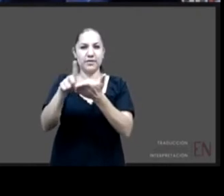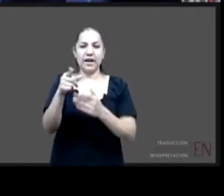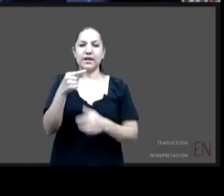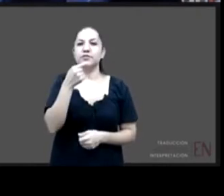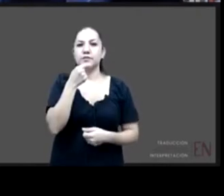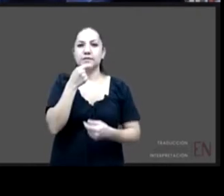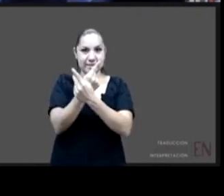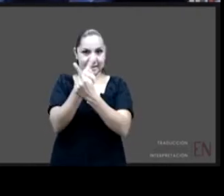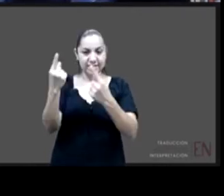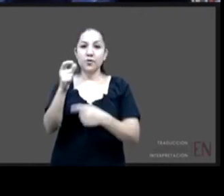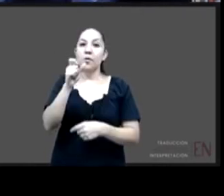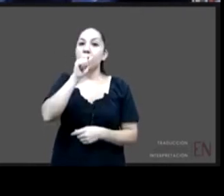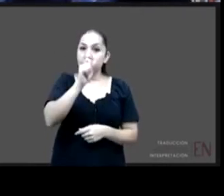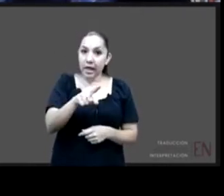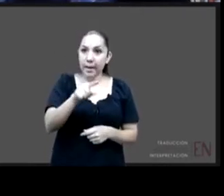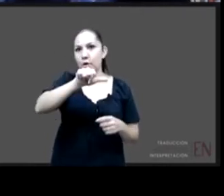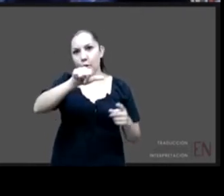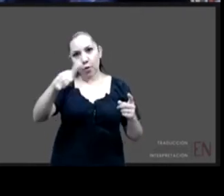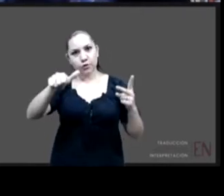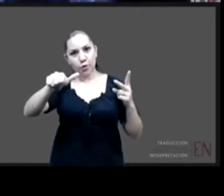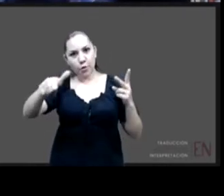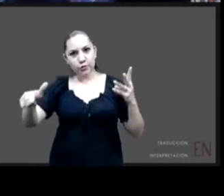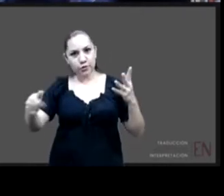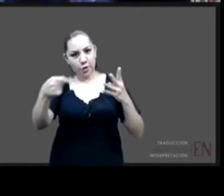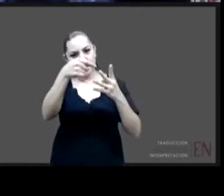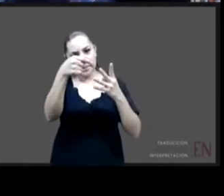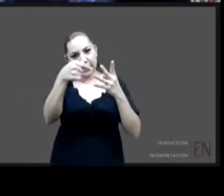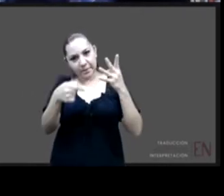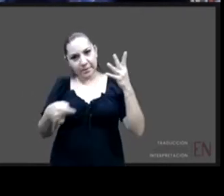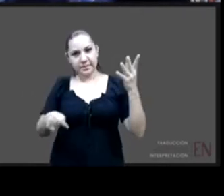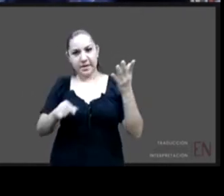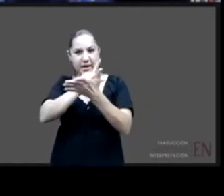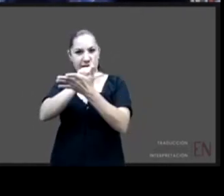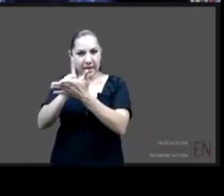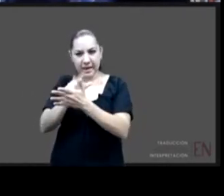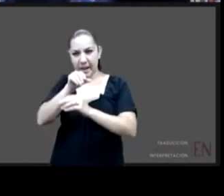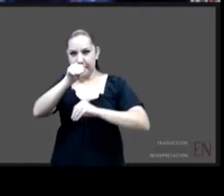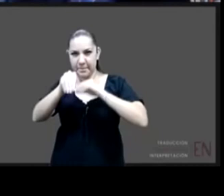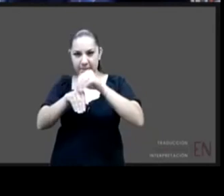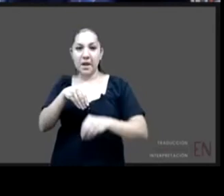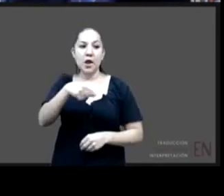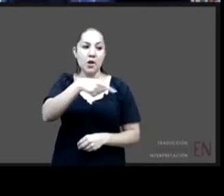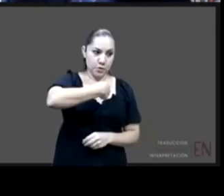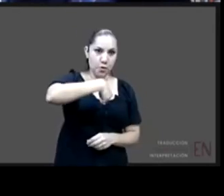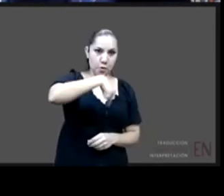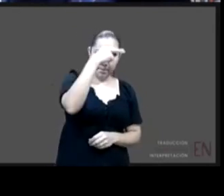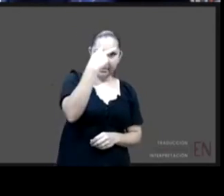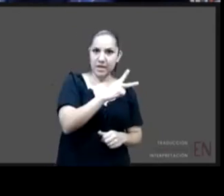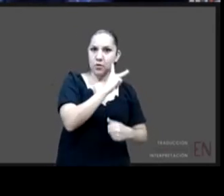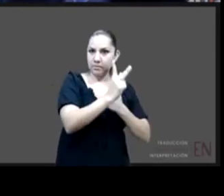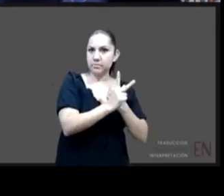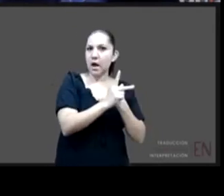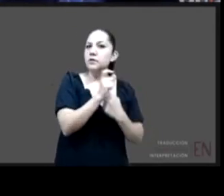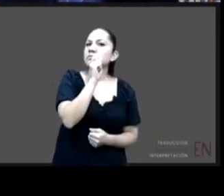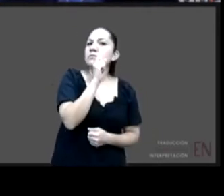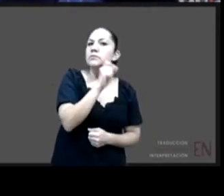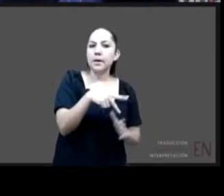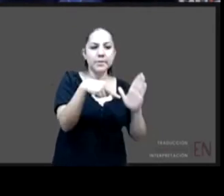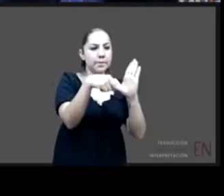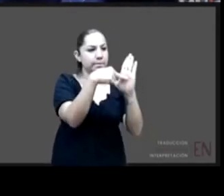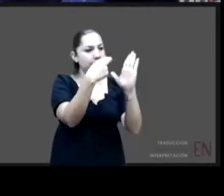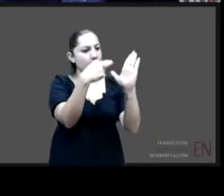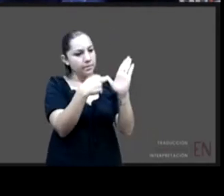otros instrumentos internacionales de los cuales México también ha sido un promotor activo como son las